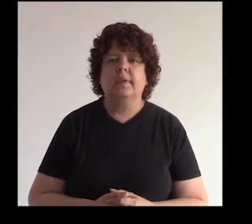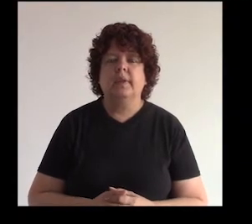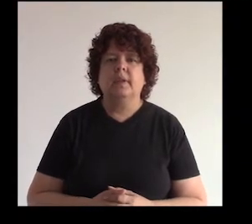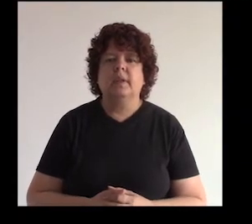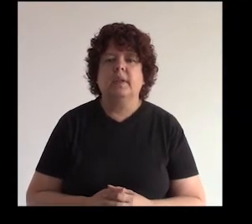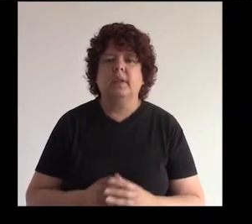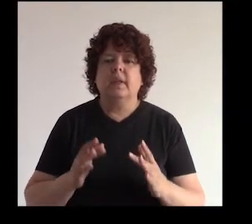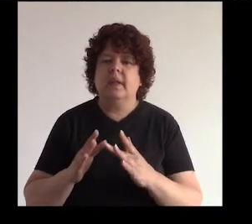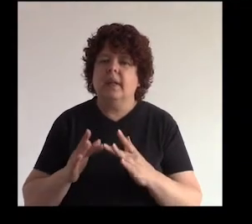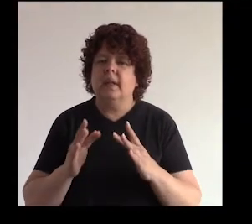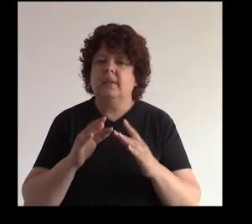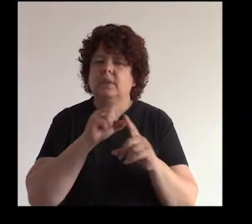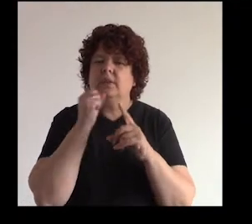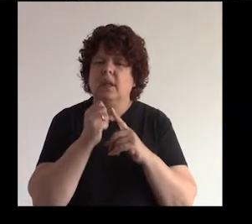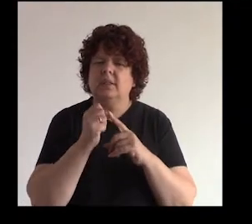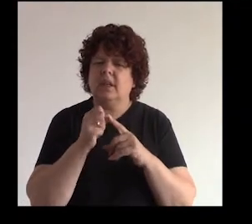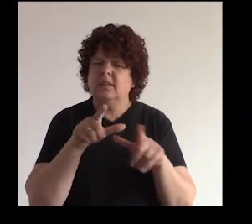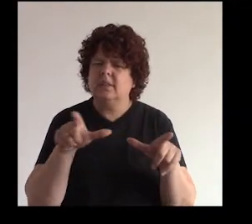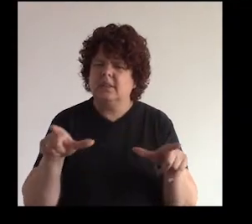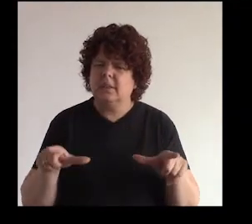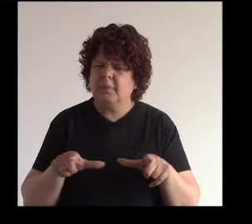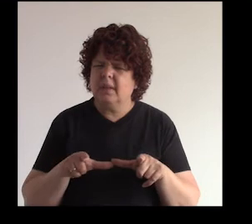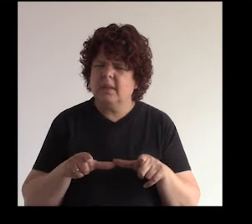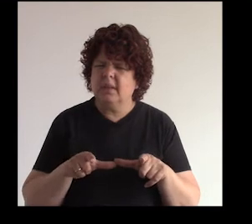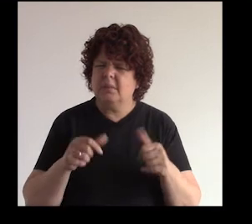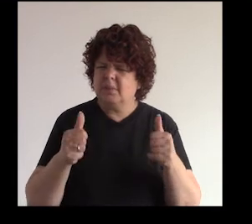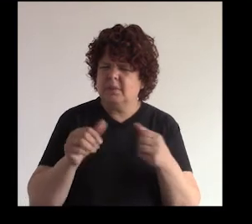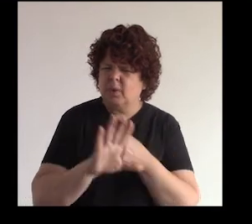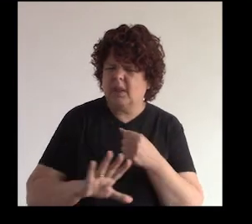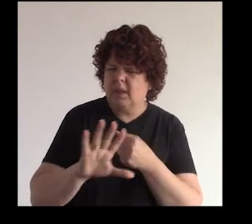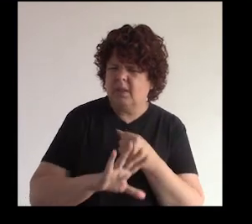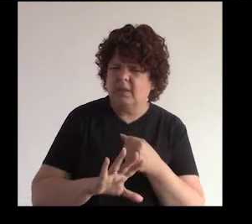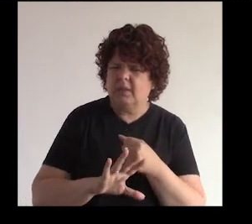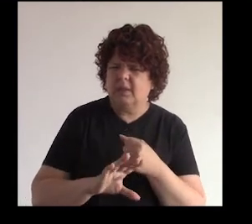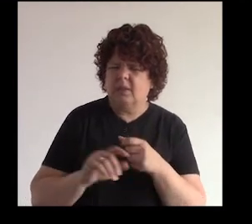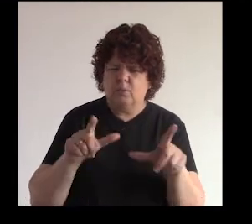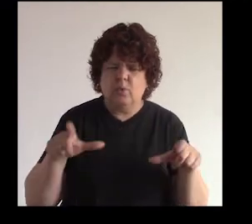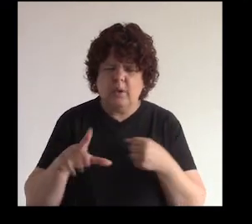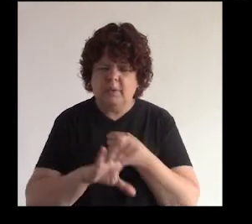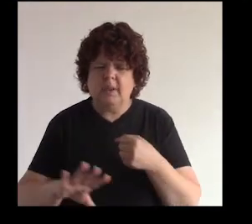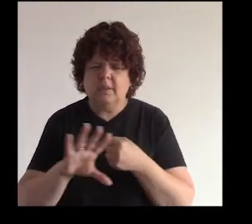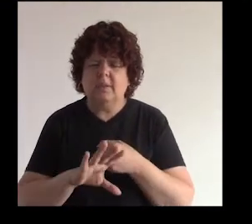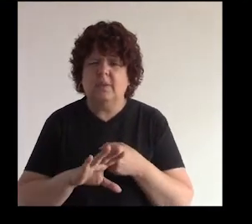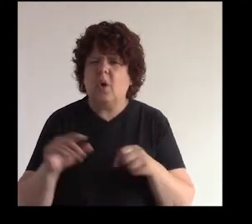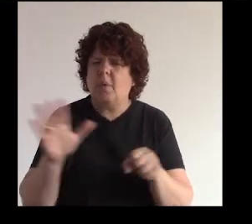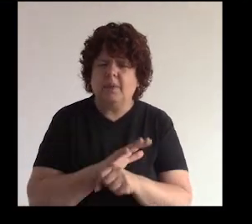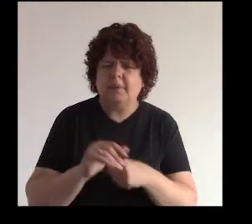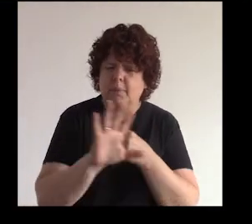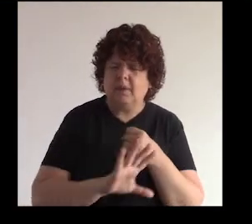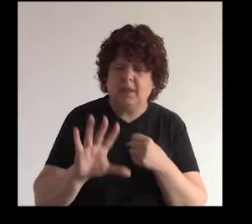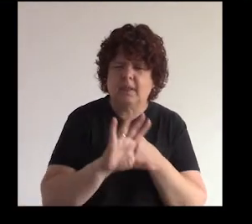redes sociales ¿son ambiente seguro? esta es una pregunta muy importante ¿las redes sociales son un ambiente seguros? ¿100%